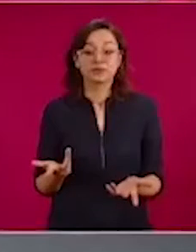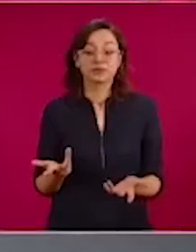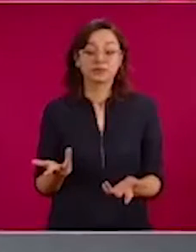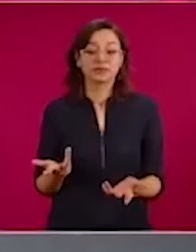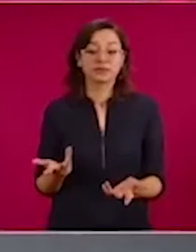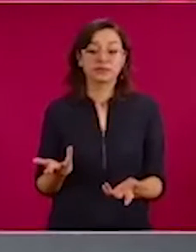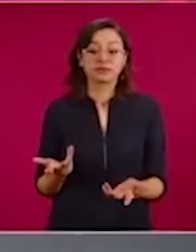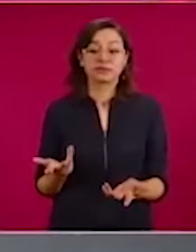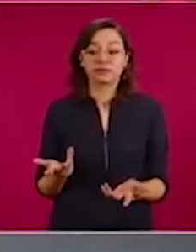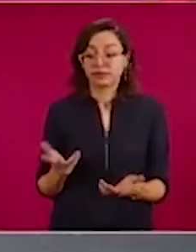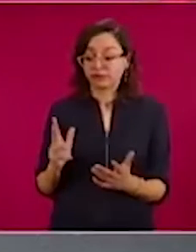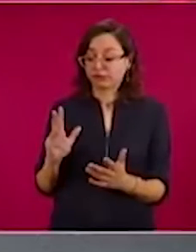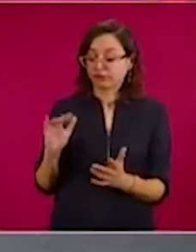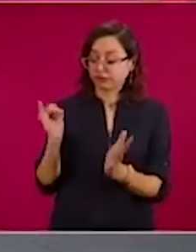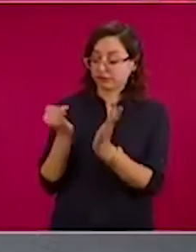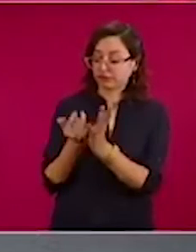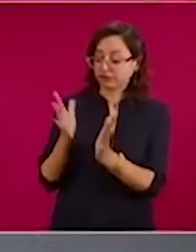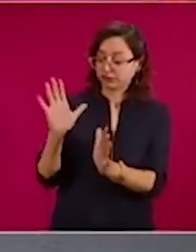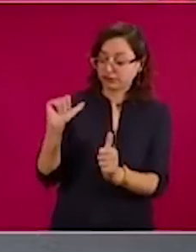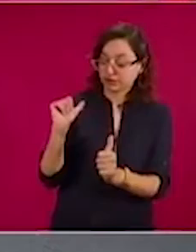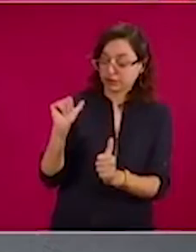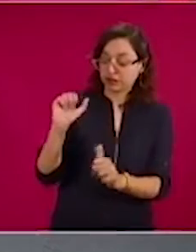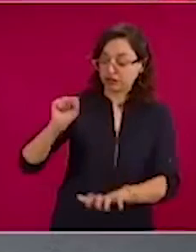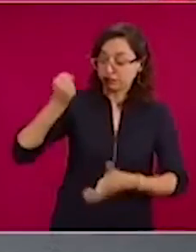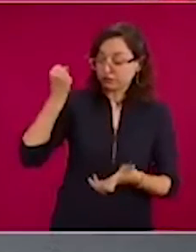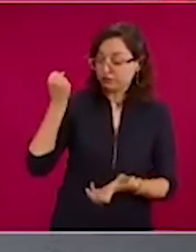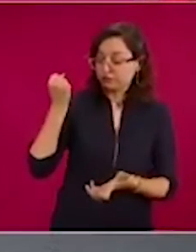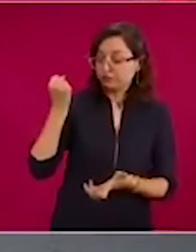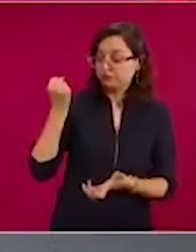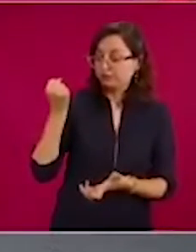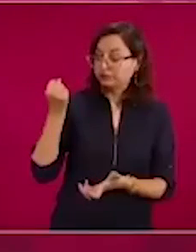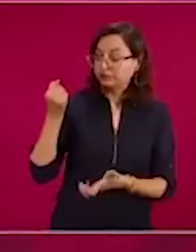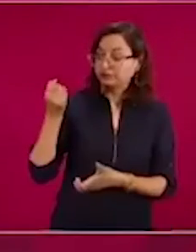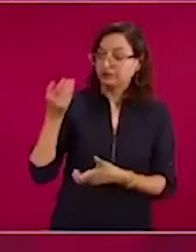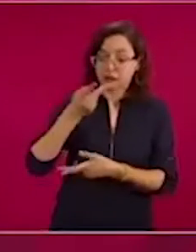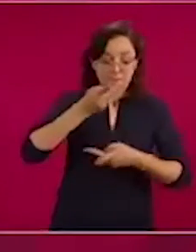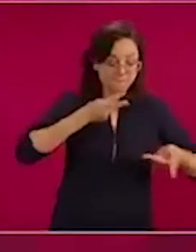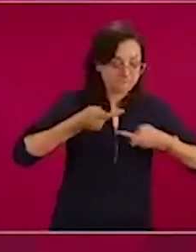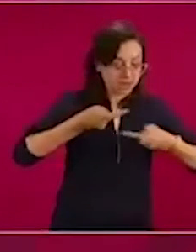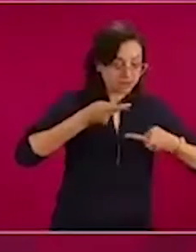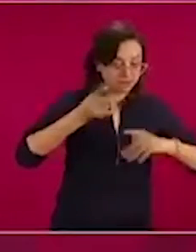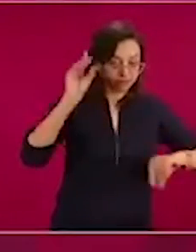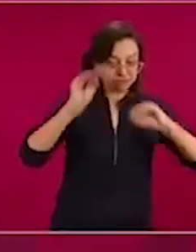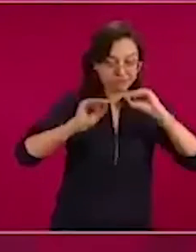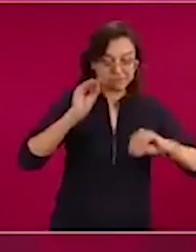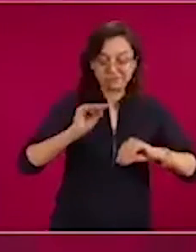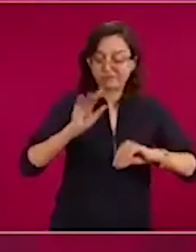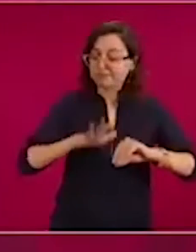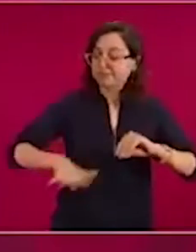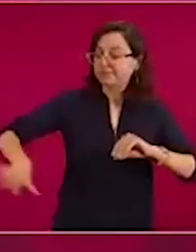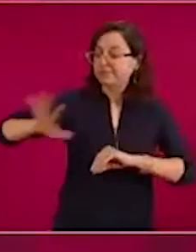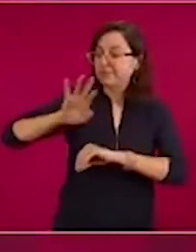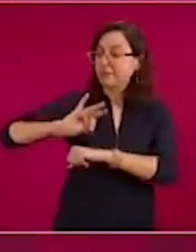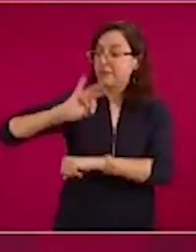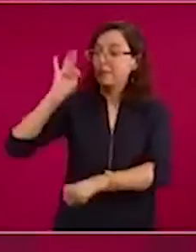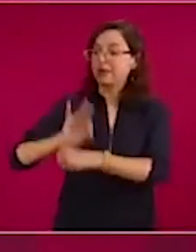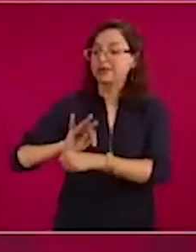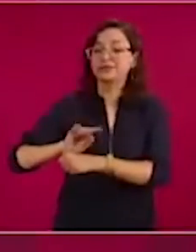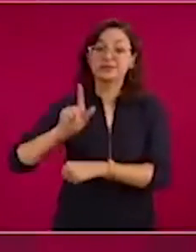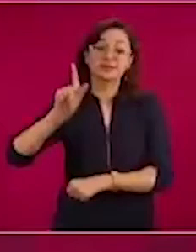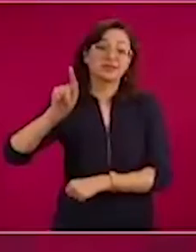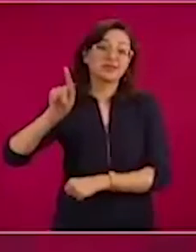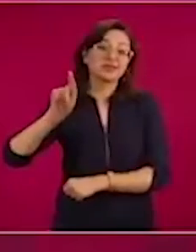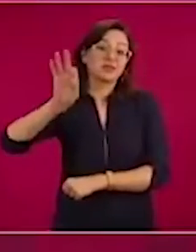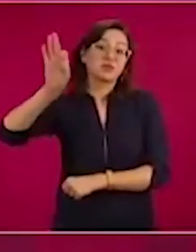afirmó el presidente Andrés Manuel López Obrador al señalar que se busca avanzar en el inicio del T-MEC. No se paraliza la